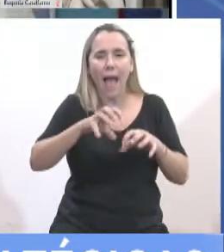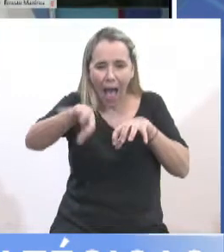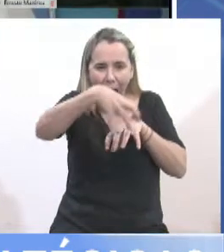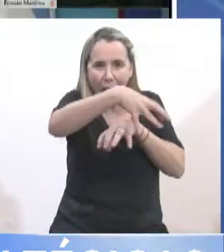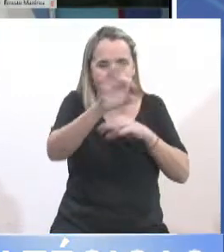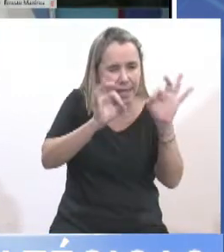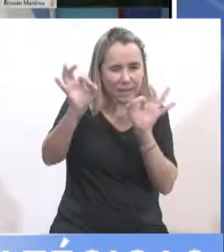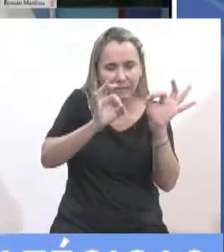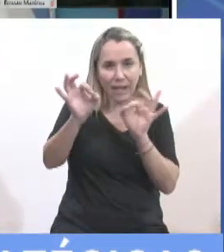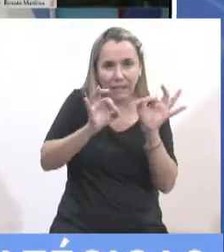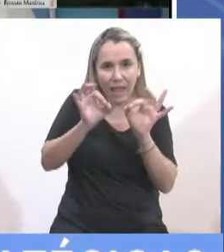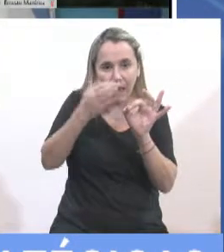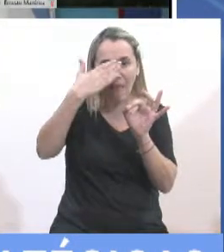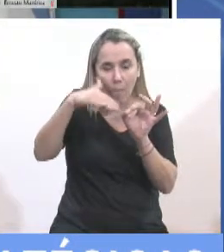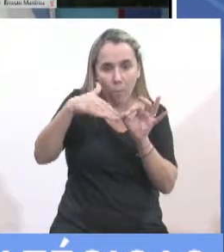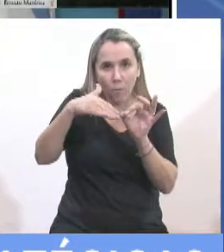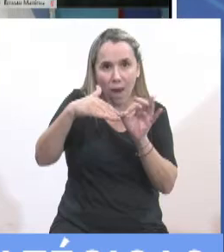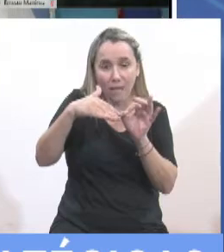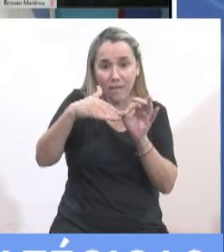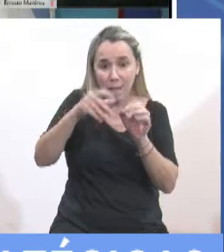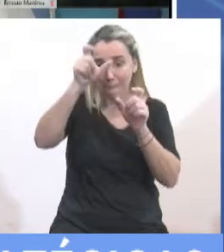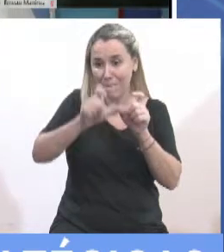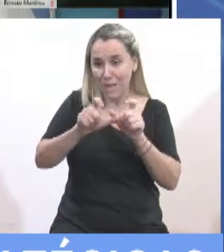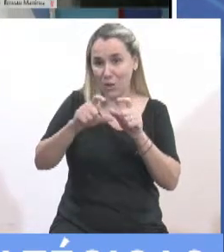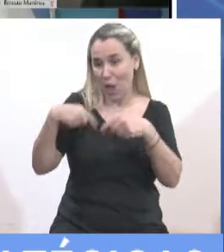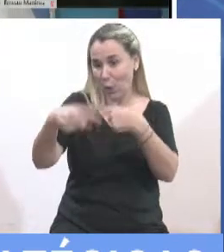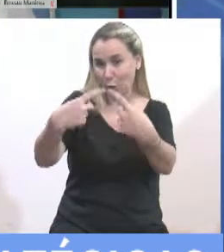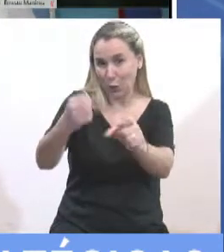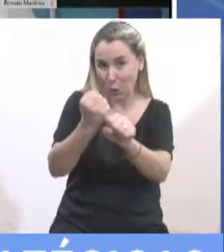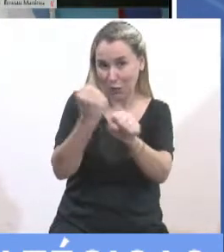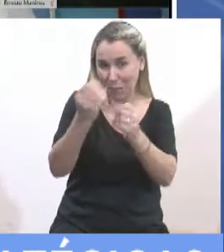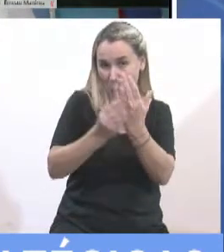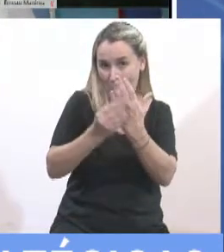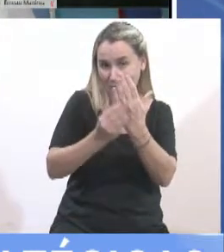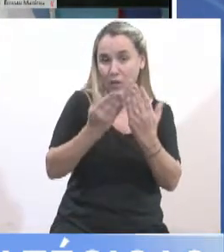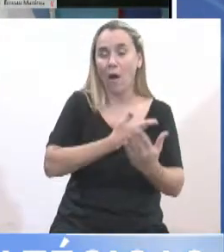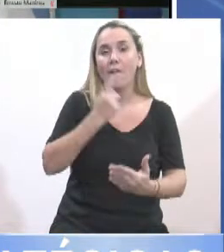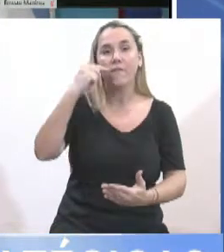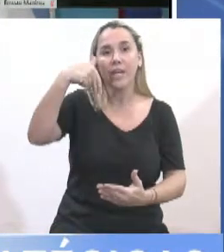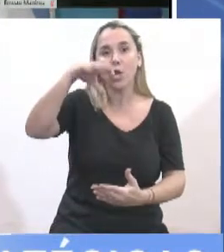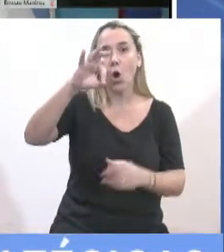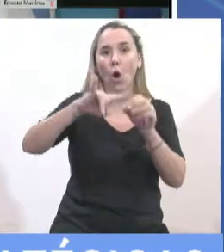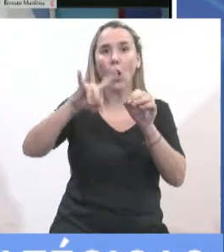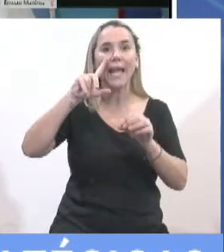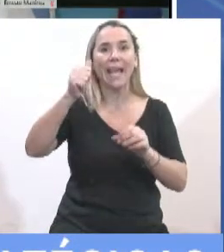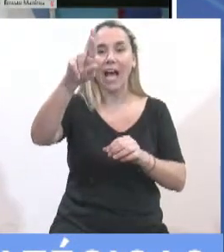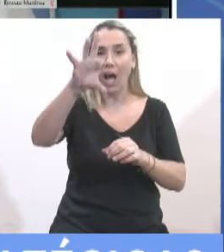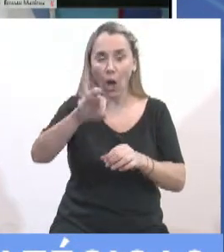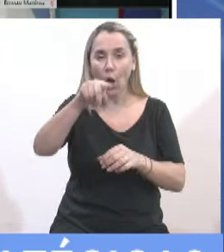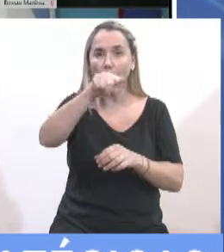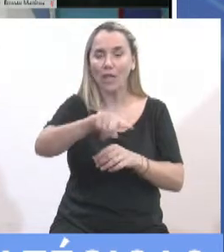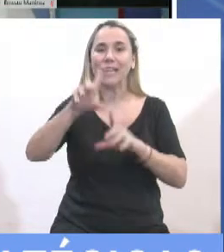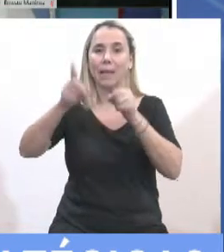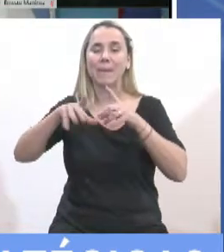estratégicas, que luego mi sucesor, el Ministro Alejandro Finocchiaro, junto a Daña Tabela, que fue la